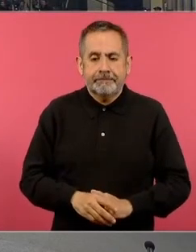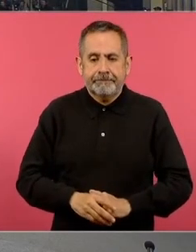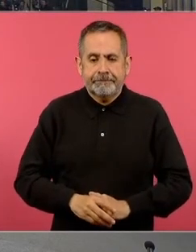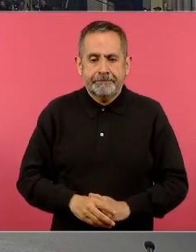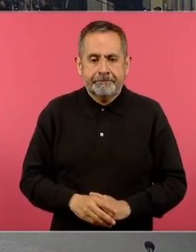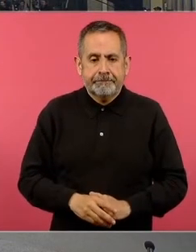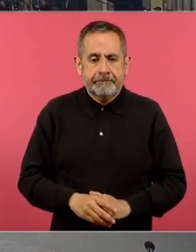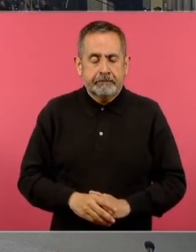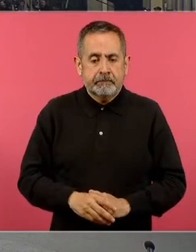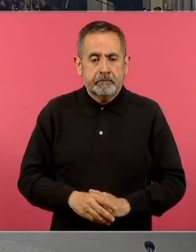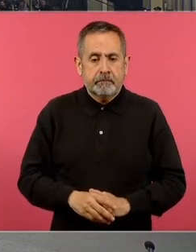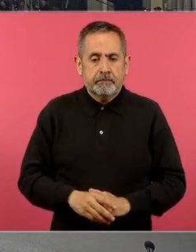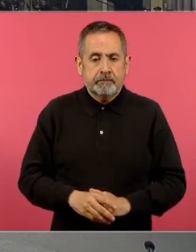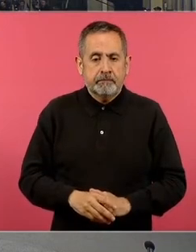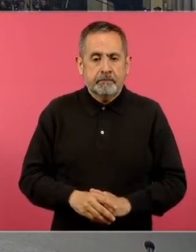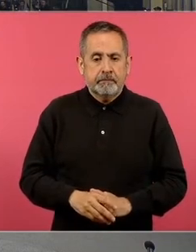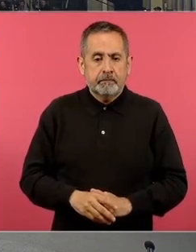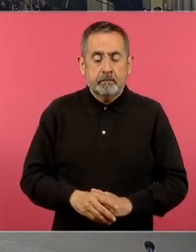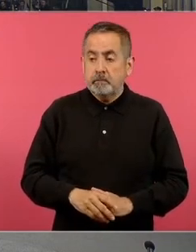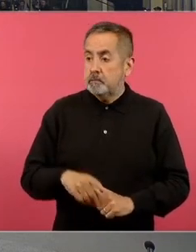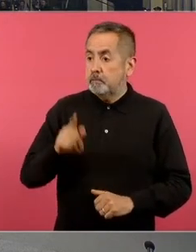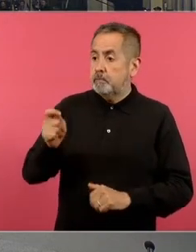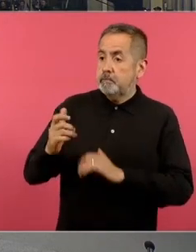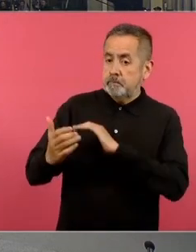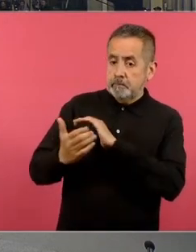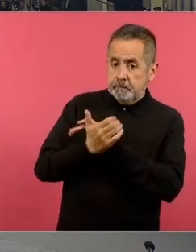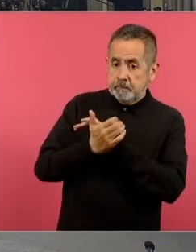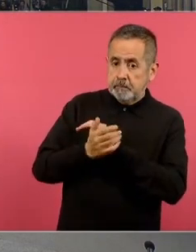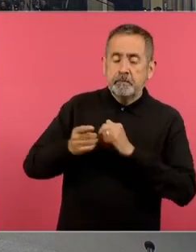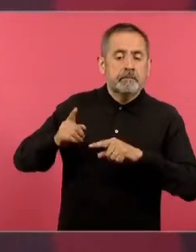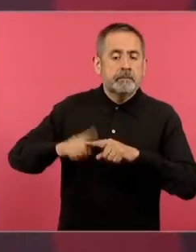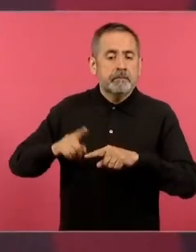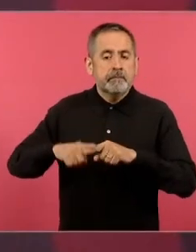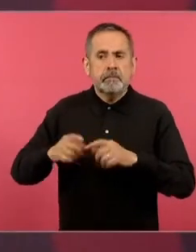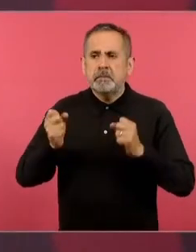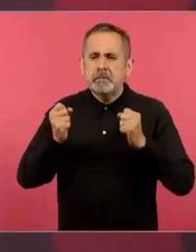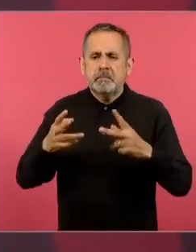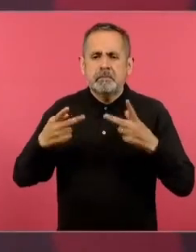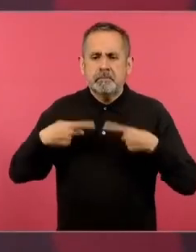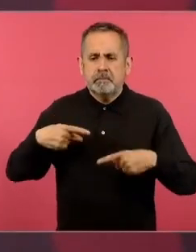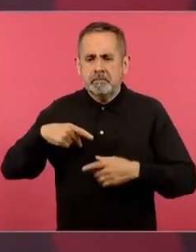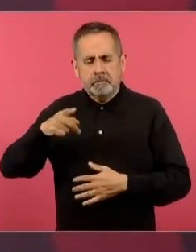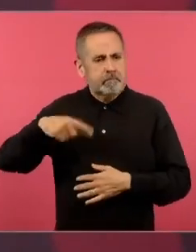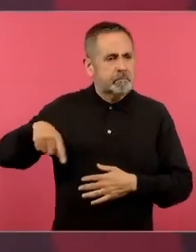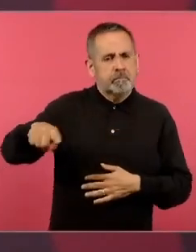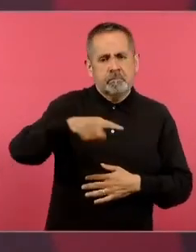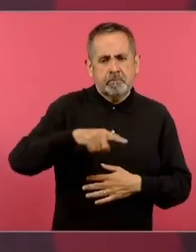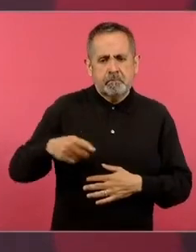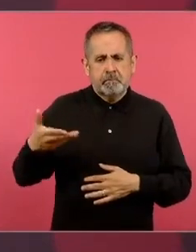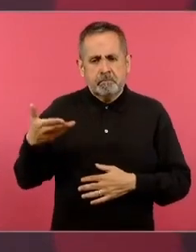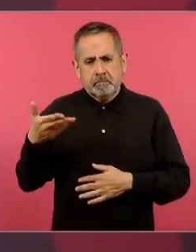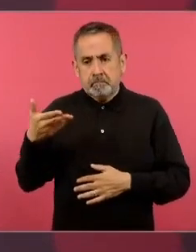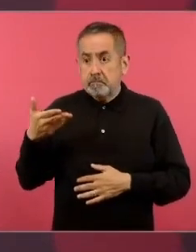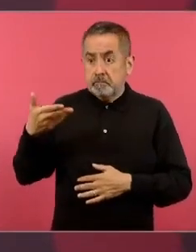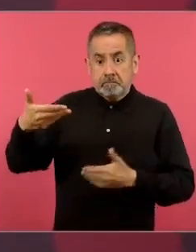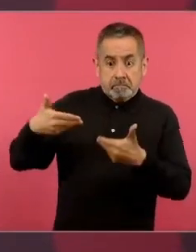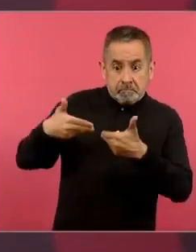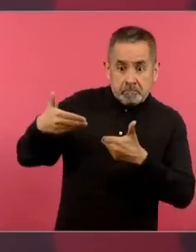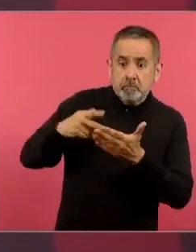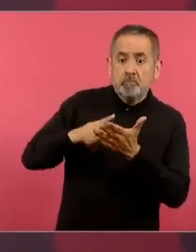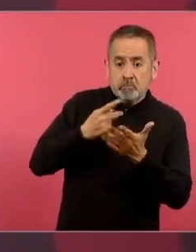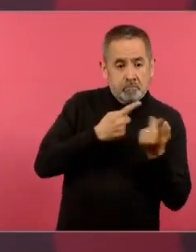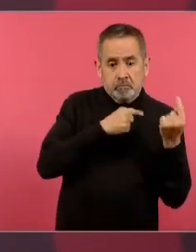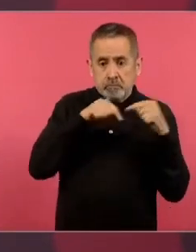fue por la solicitud insistente de muchas personas, pedirnos que él estuviera nuevamente con